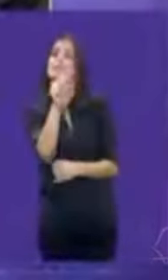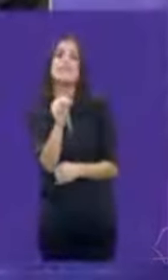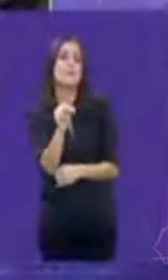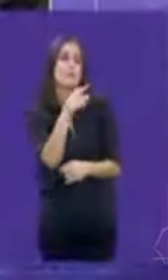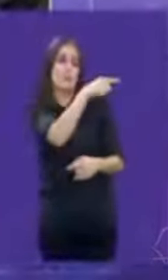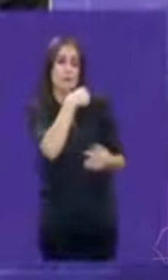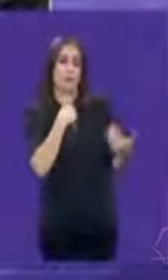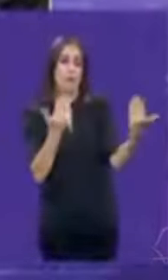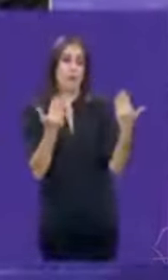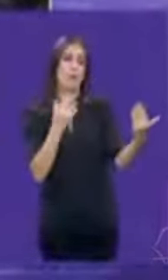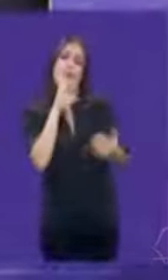nos compares.